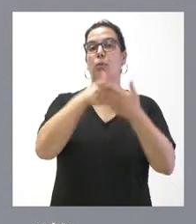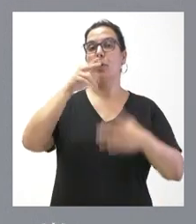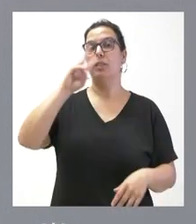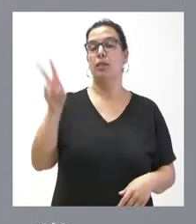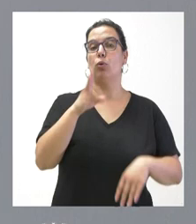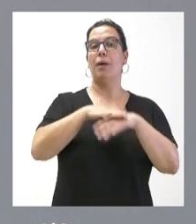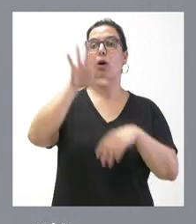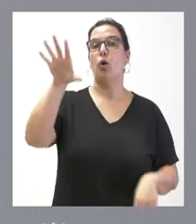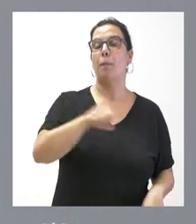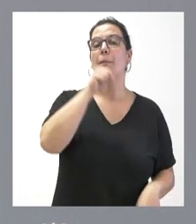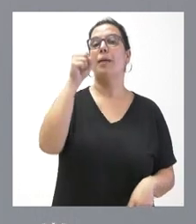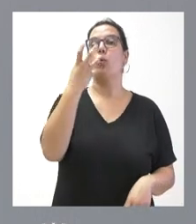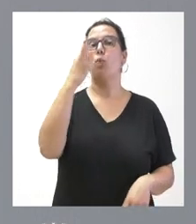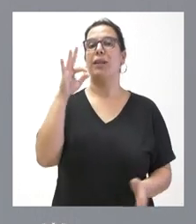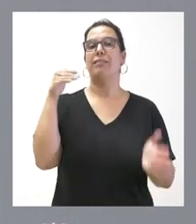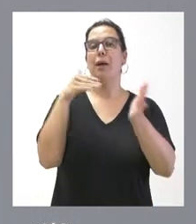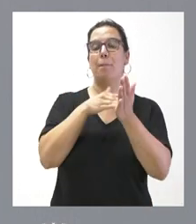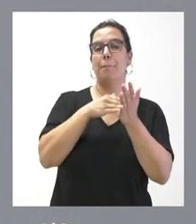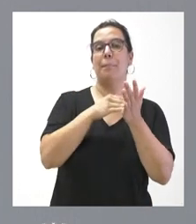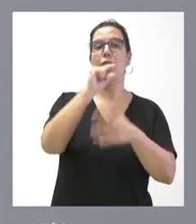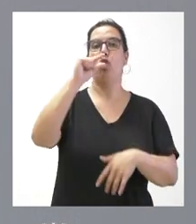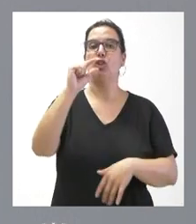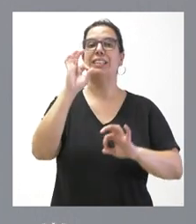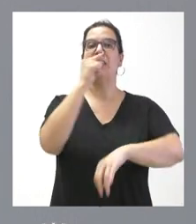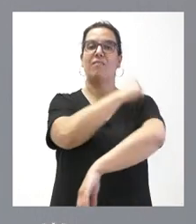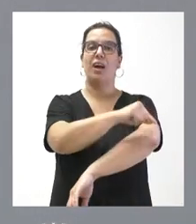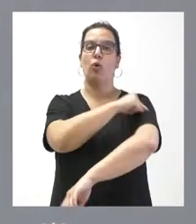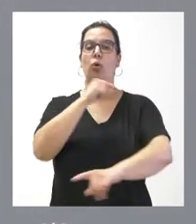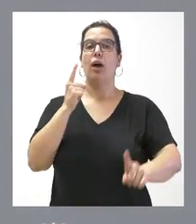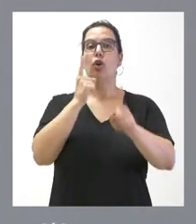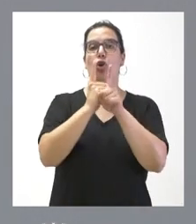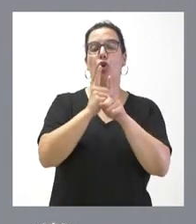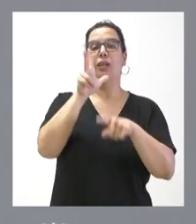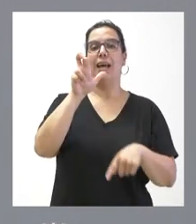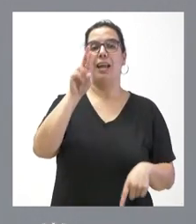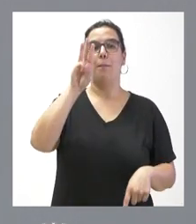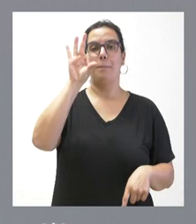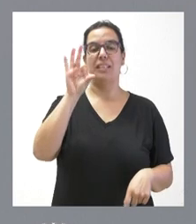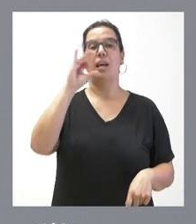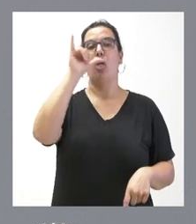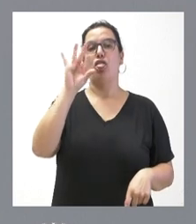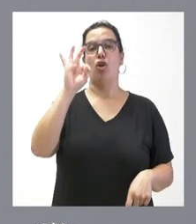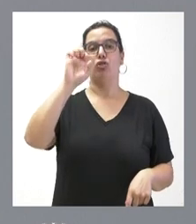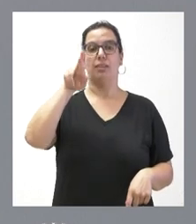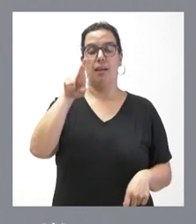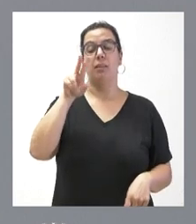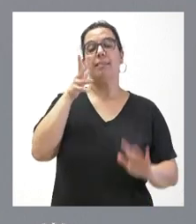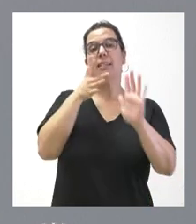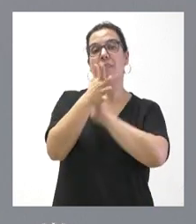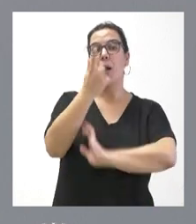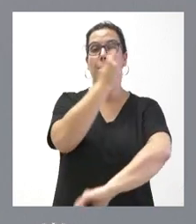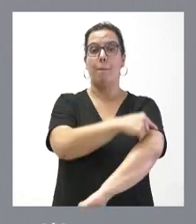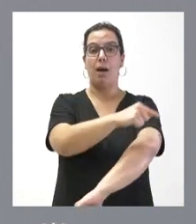adquisición de 40.000 dosis de vacuna contra el herpes zóster. Estamos hablando de la